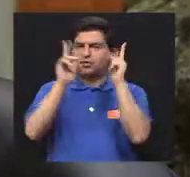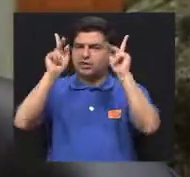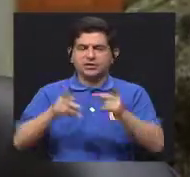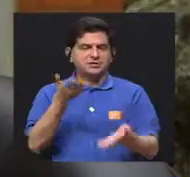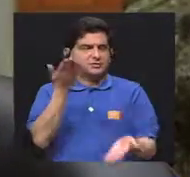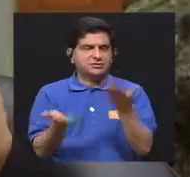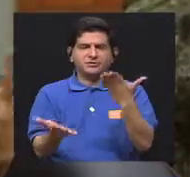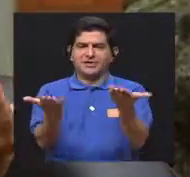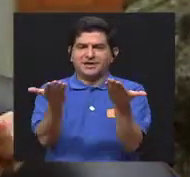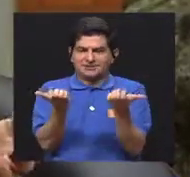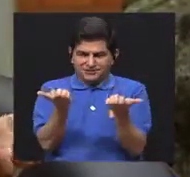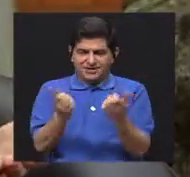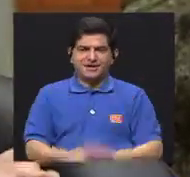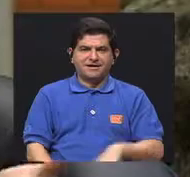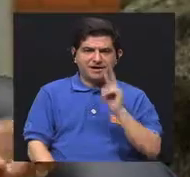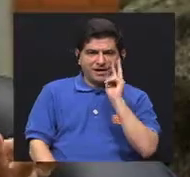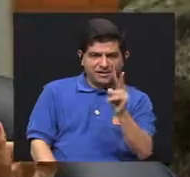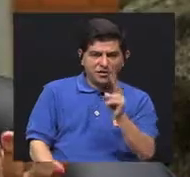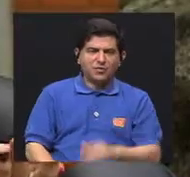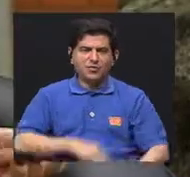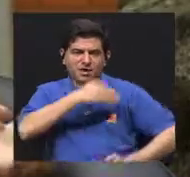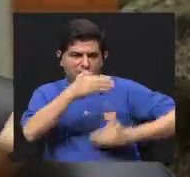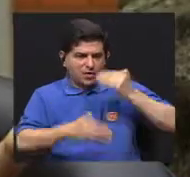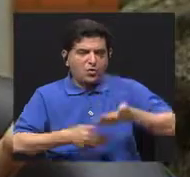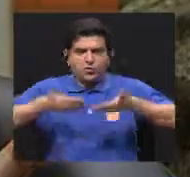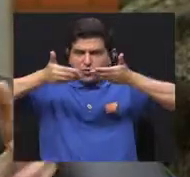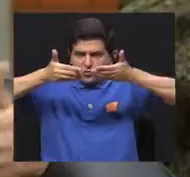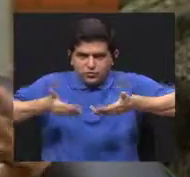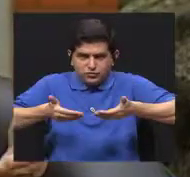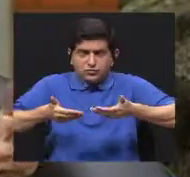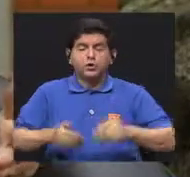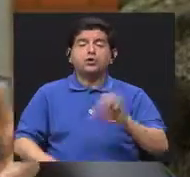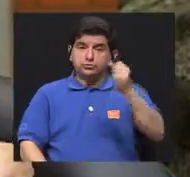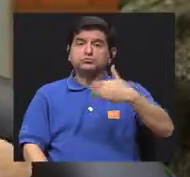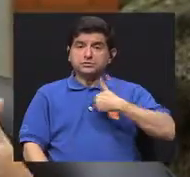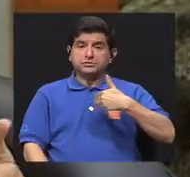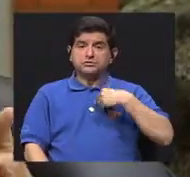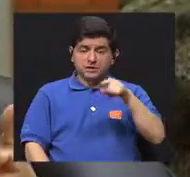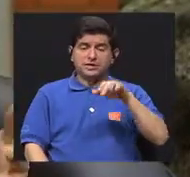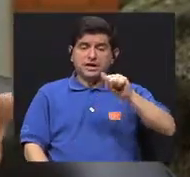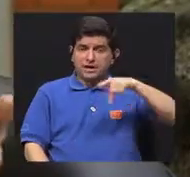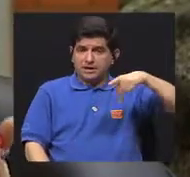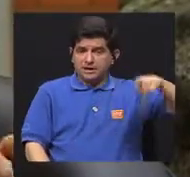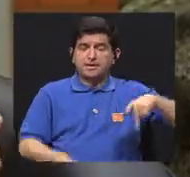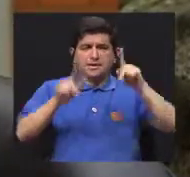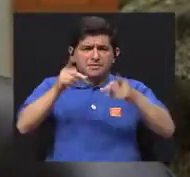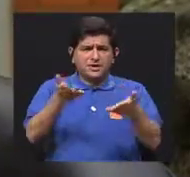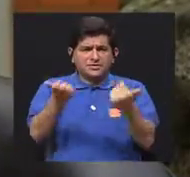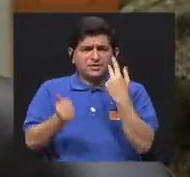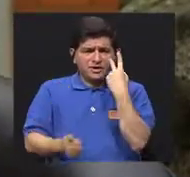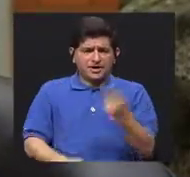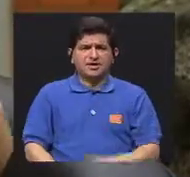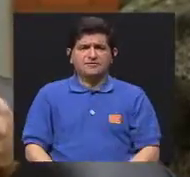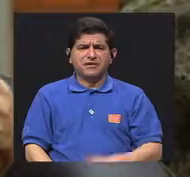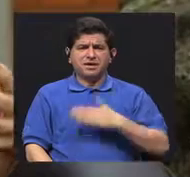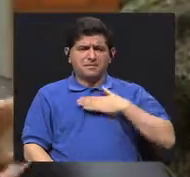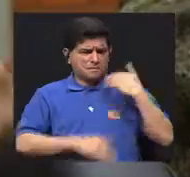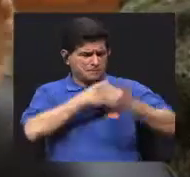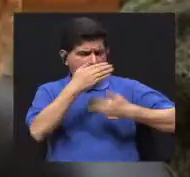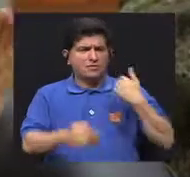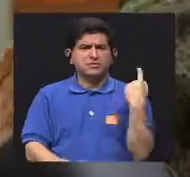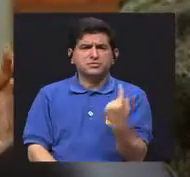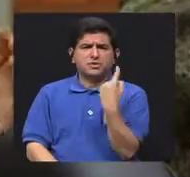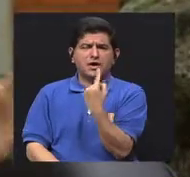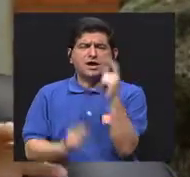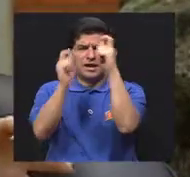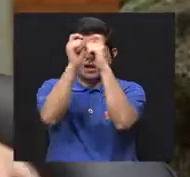las personas tal vez quieran ver cómo va su evolución en el peso, que sí va a estar disponible, digamos, en la aplicación. Tal vez alguien quiera ver cómo está mi evolución